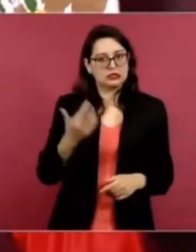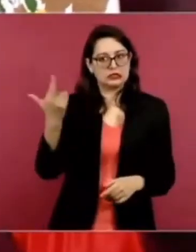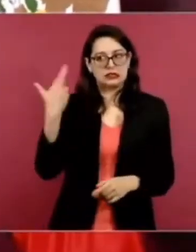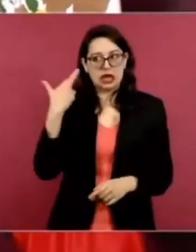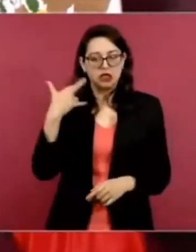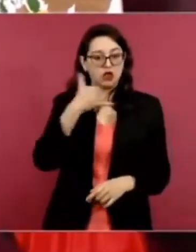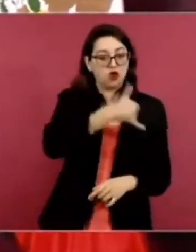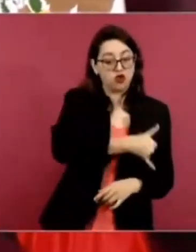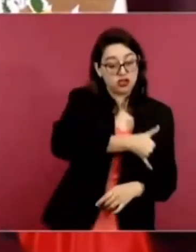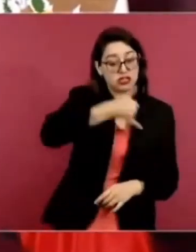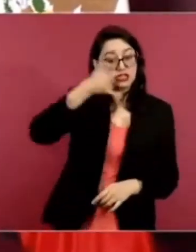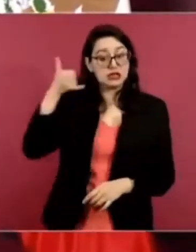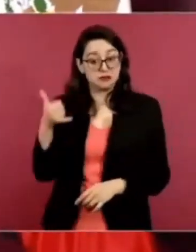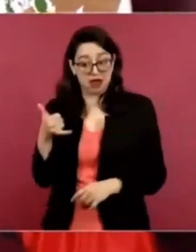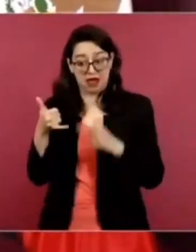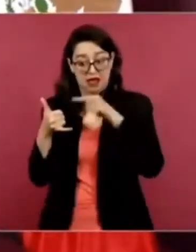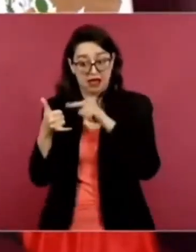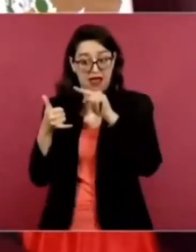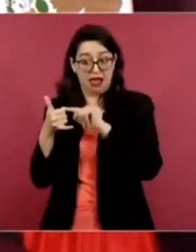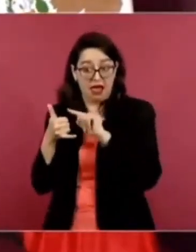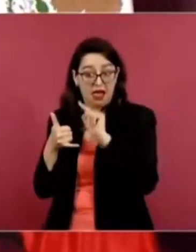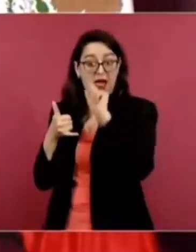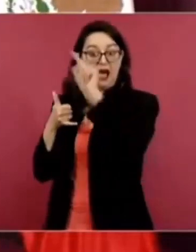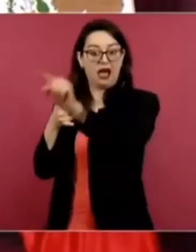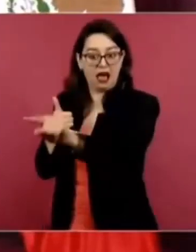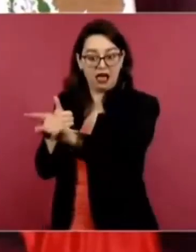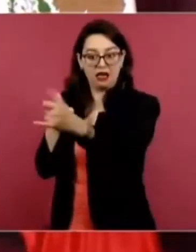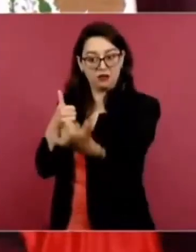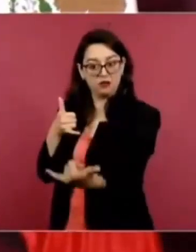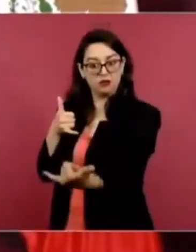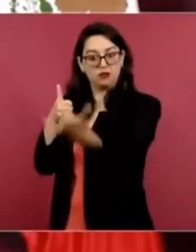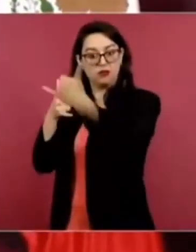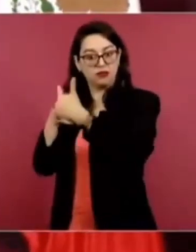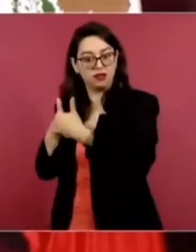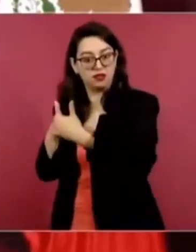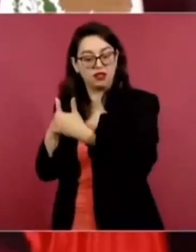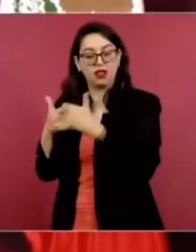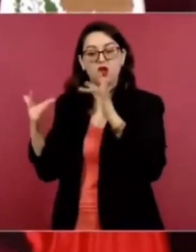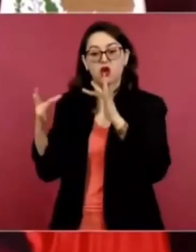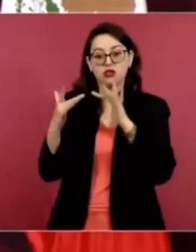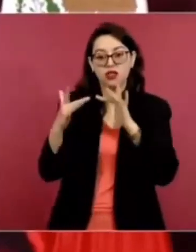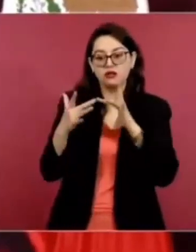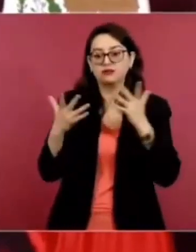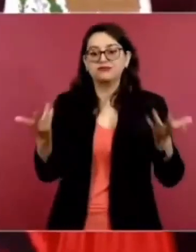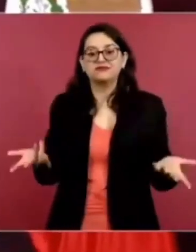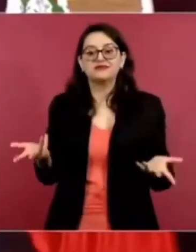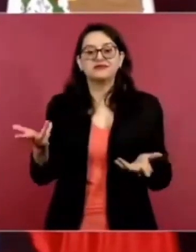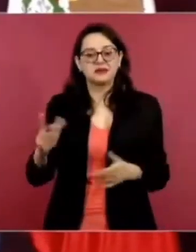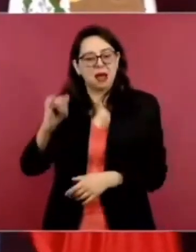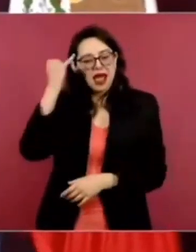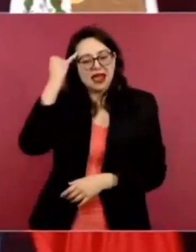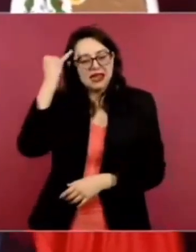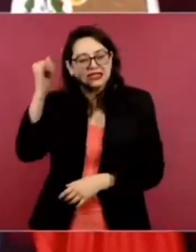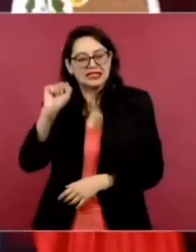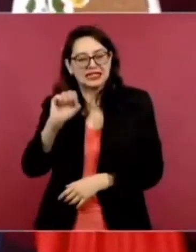porque Tabasco estaba incomunicado, no había carreteras, no había tren. También,